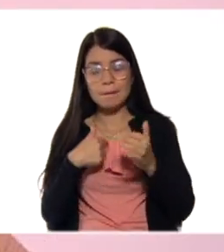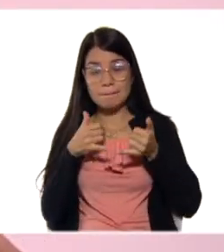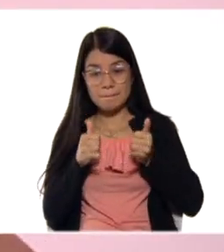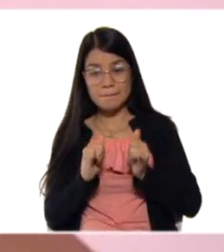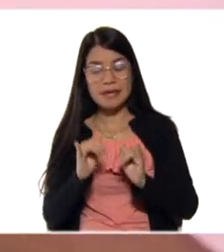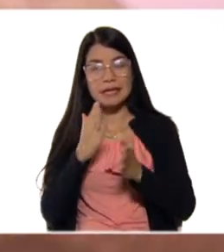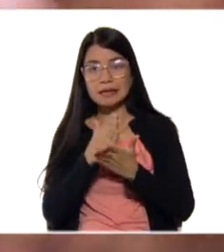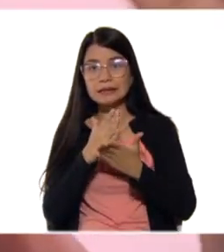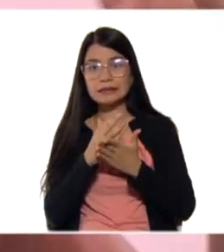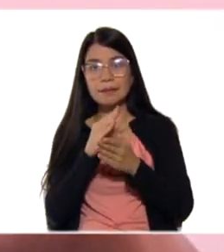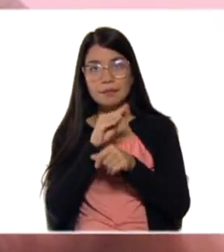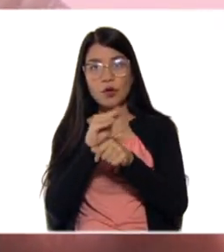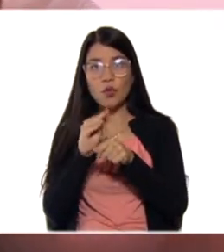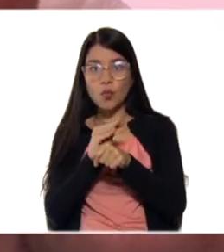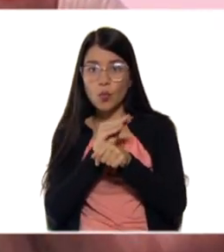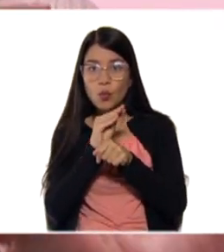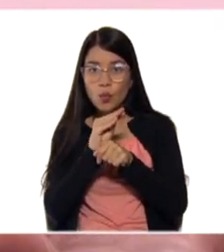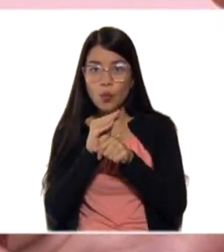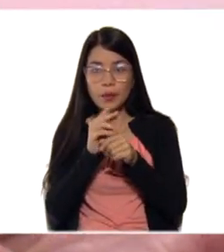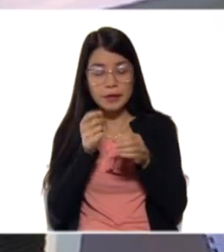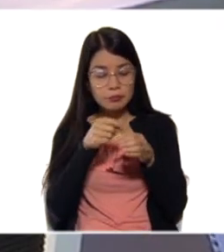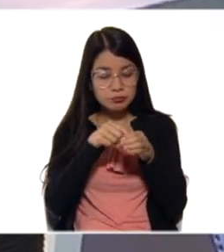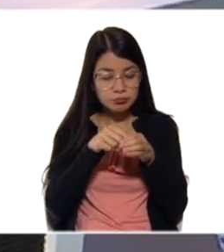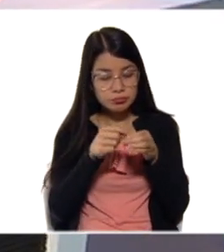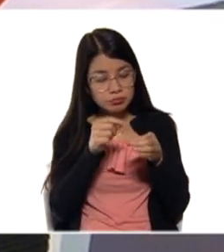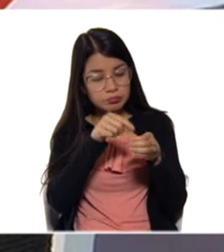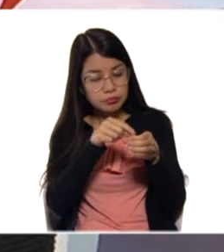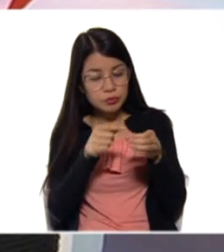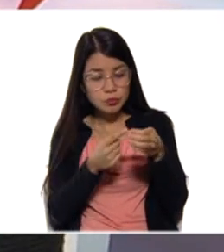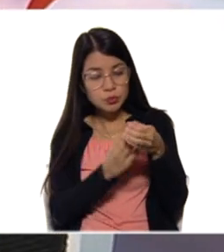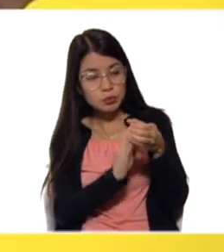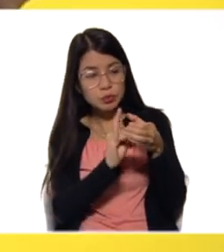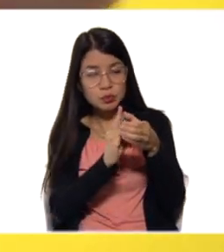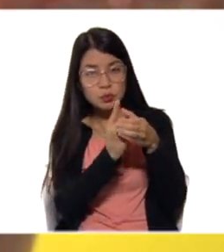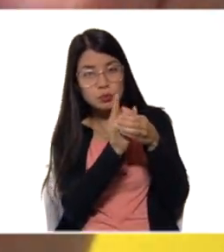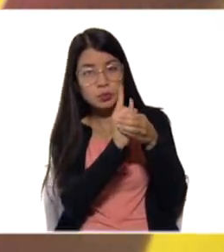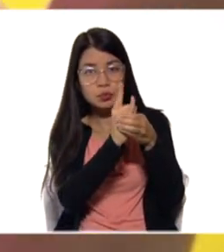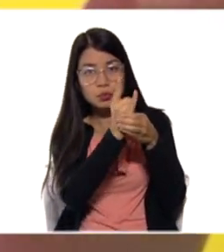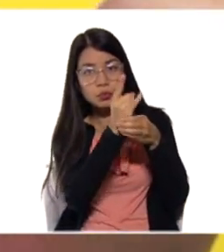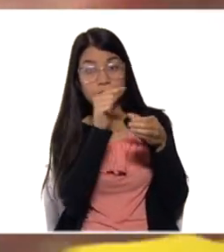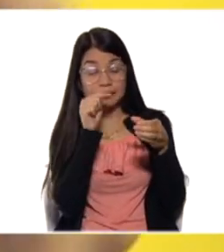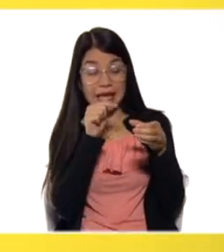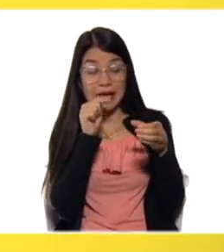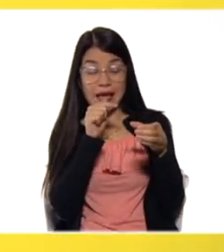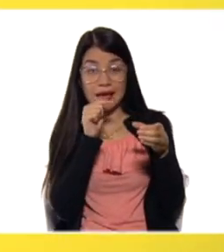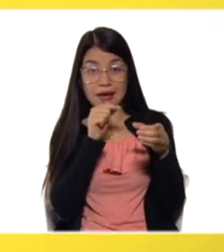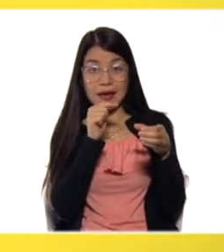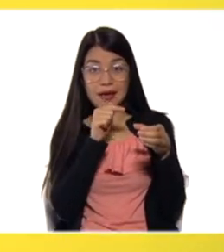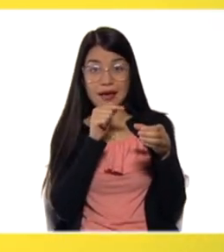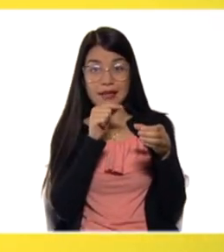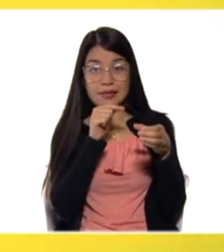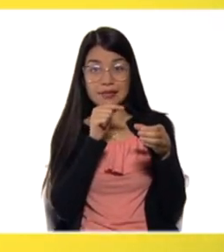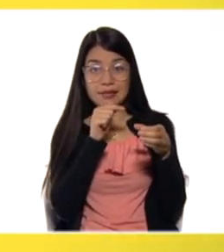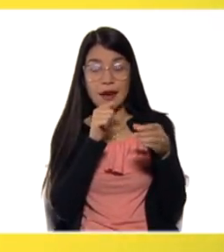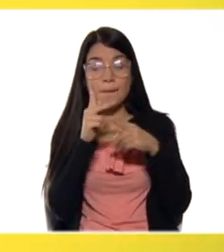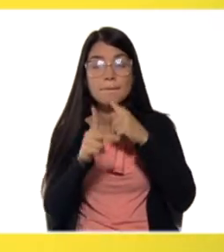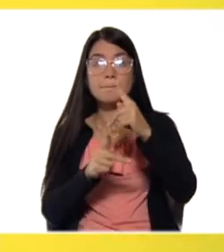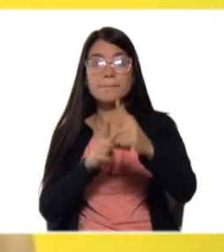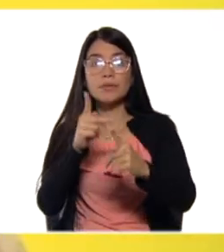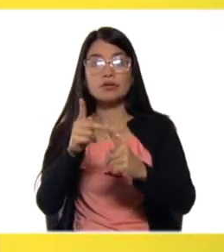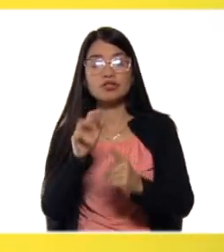ha cultivado y va creciendo. Esta planta se da la fotosíntesis.